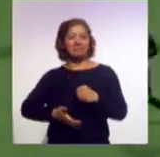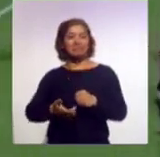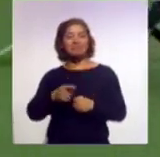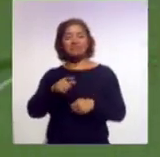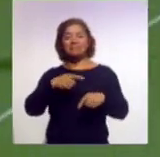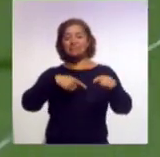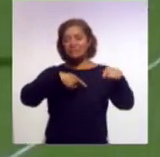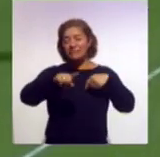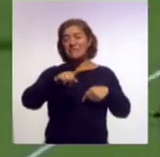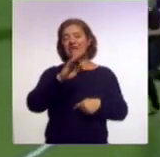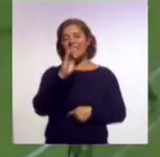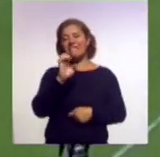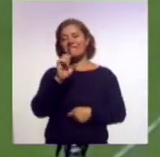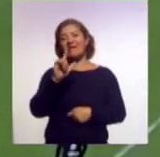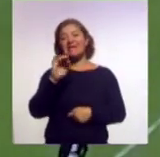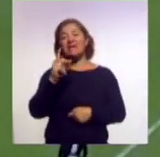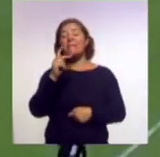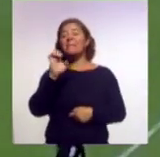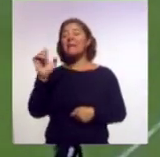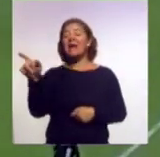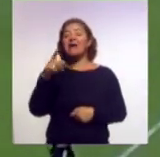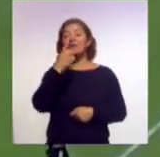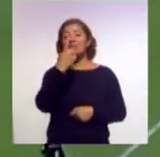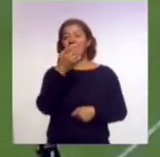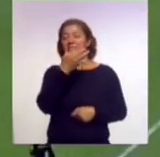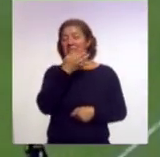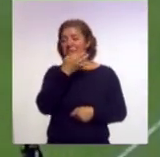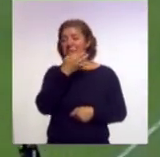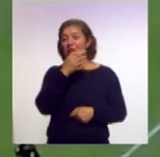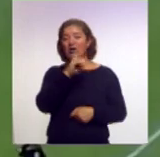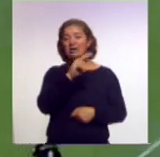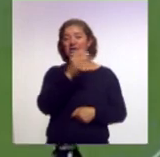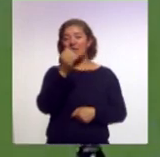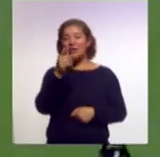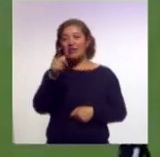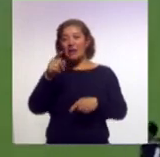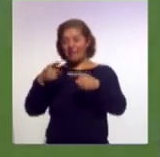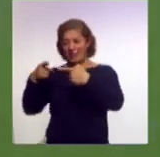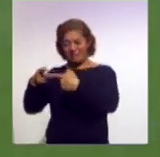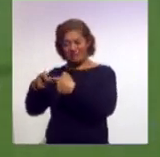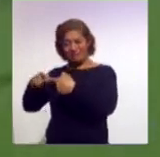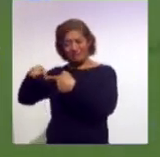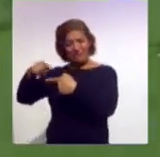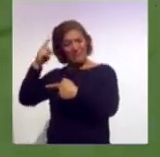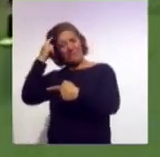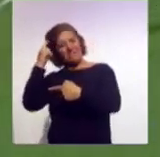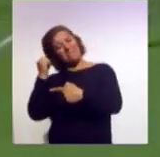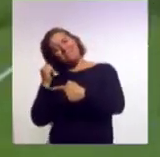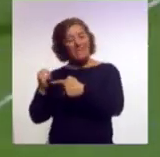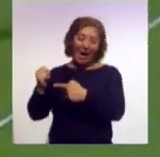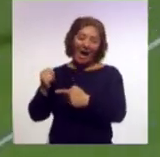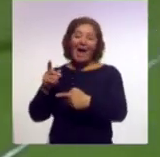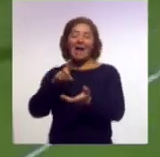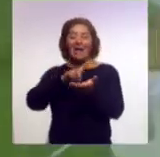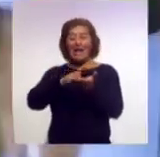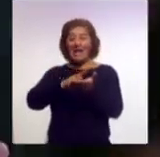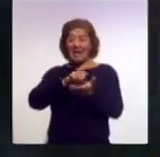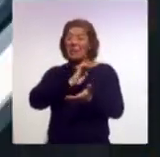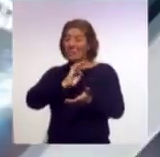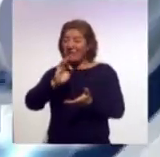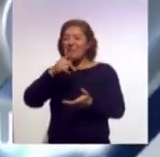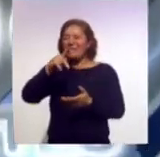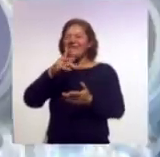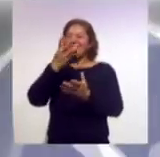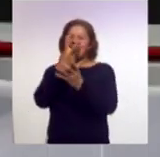de Felipe Andrés Mora al minuto 89 fue simplemente un tiro de esquina, cabezazo en donde el portero de Dorados pudo hacer más pero nada más se le